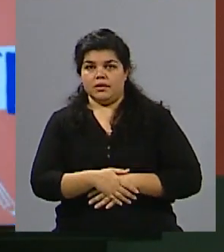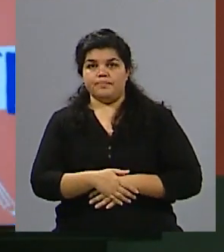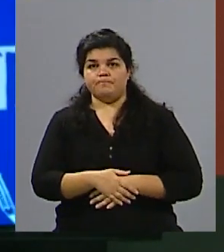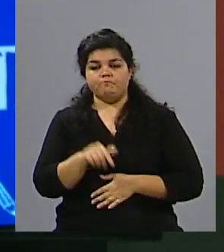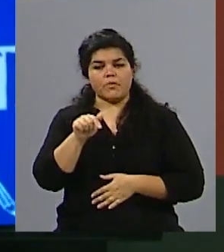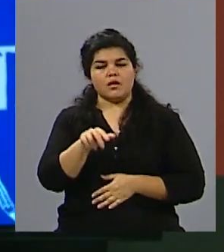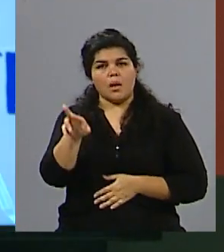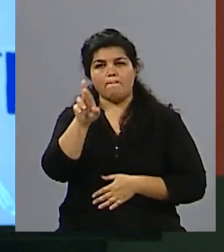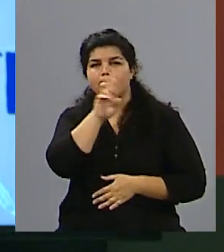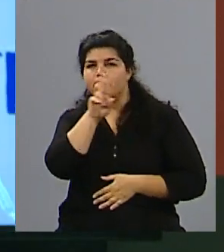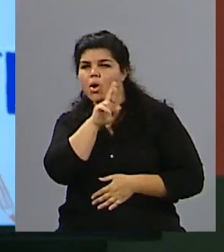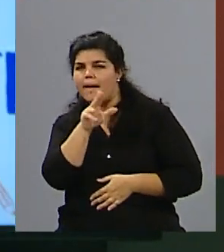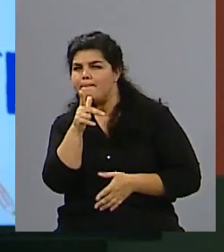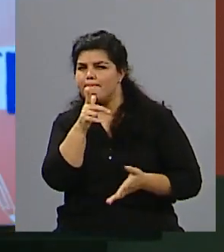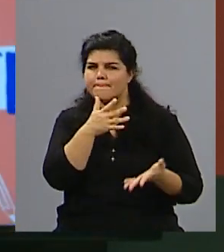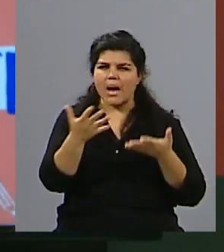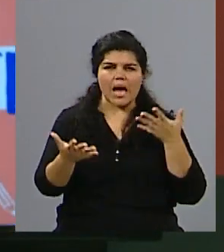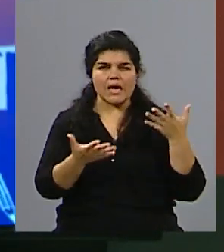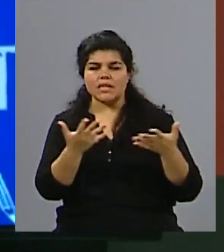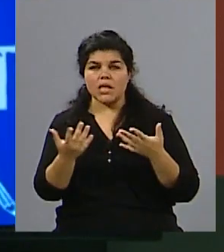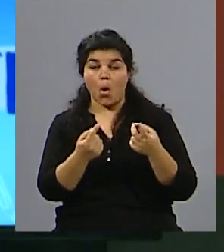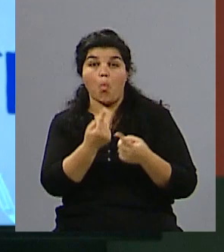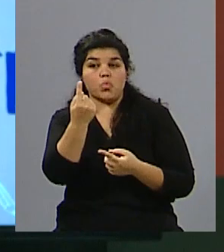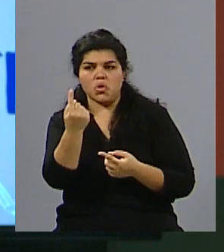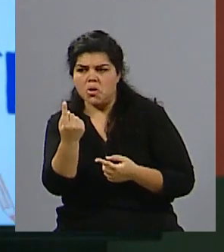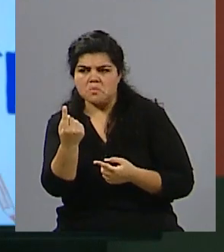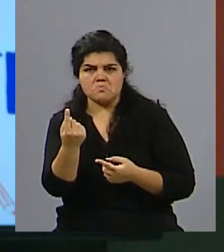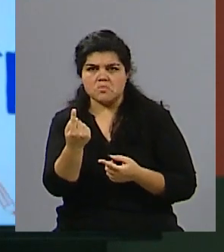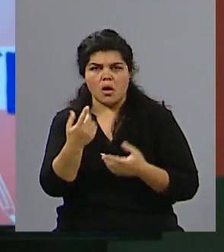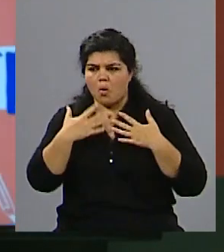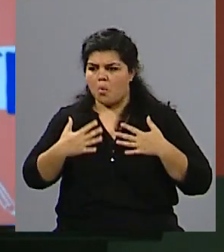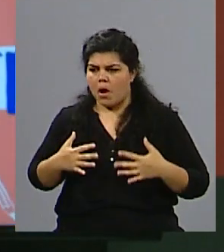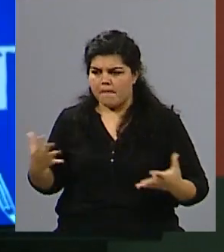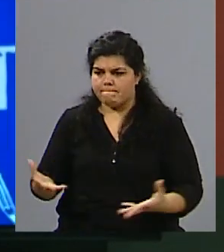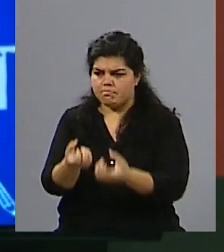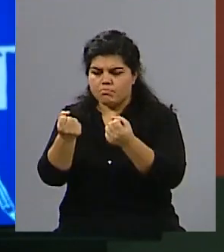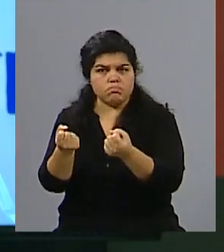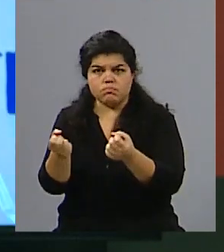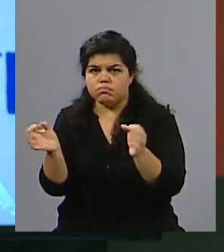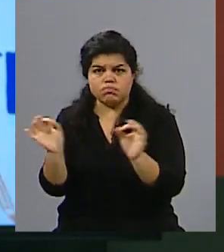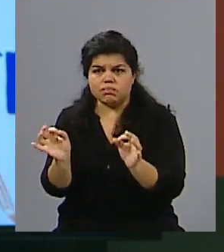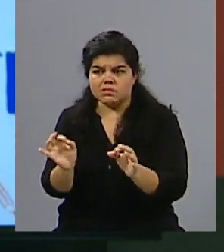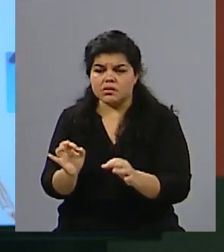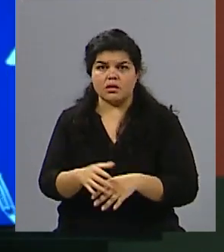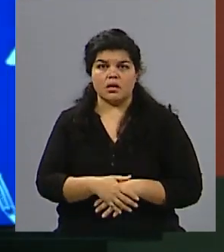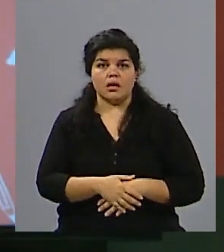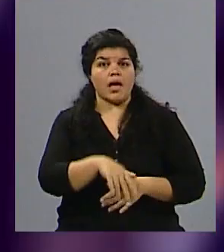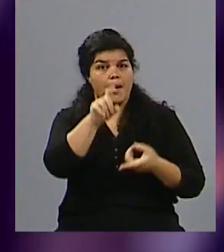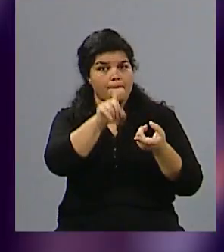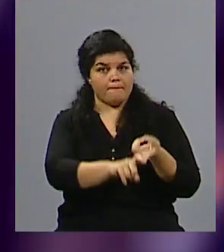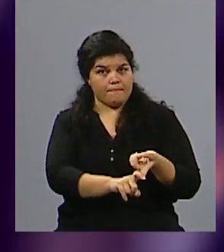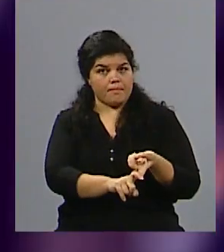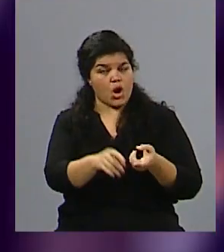víctima de femicidio porque su cuerpo todavía no aparece. Hay recompensa, de hecho su pareja está